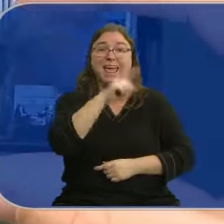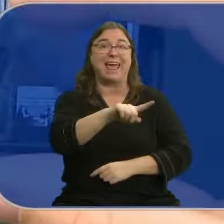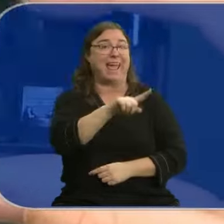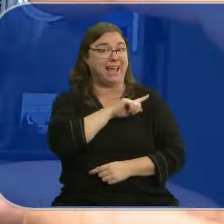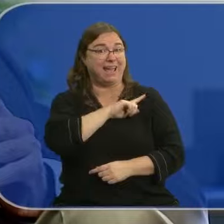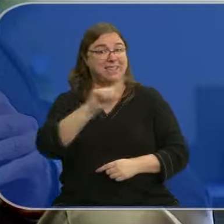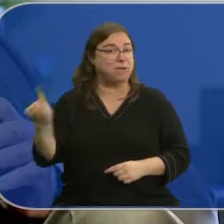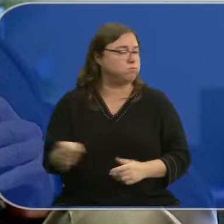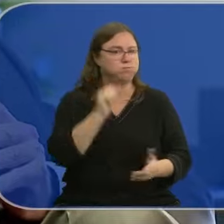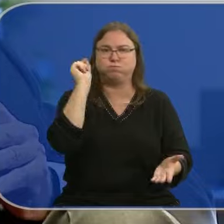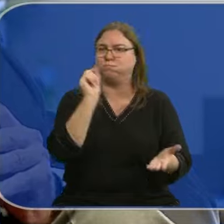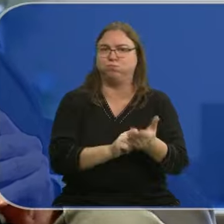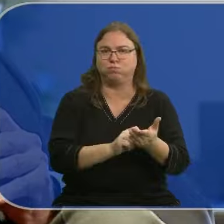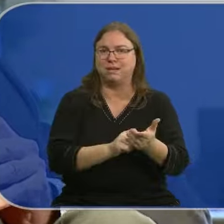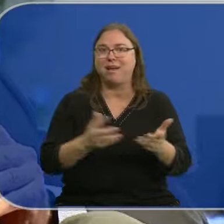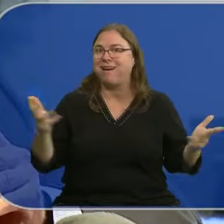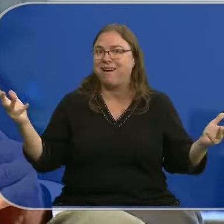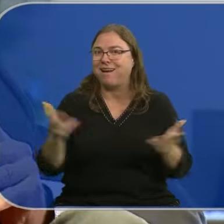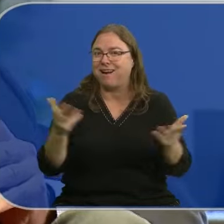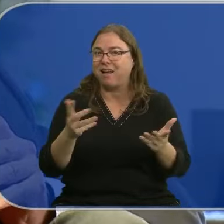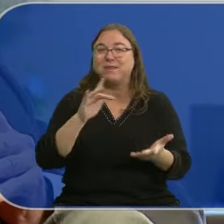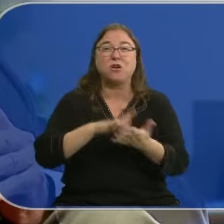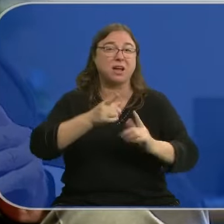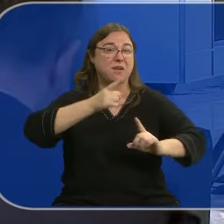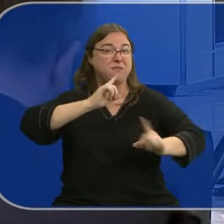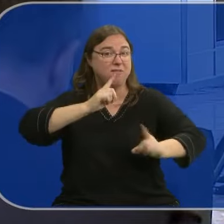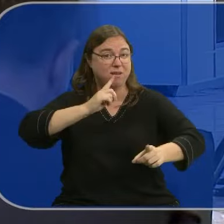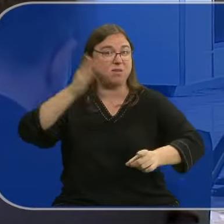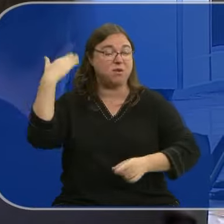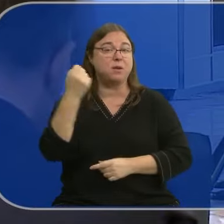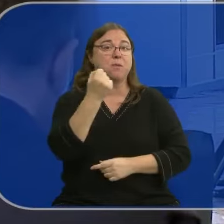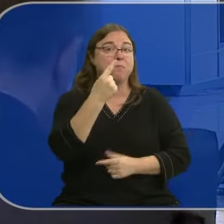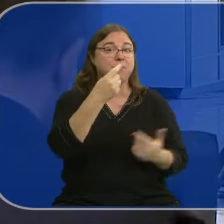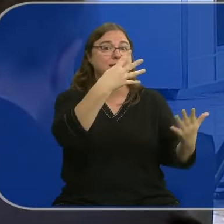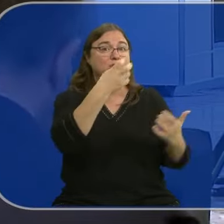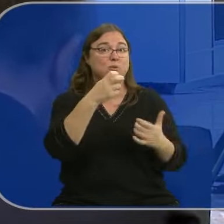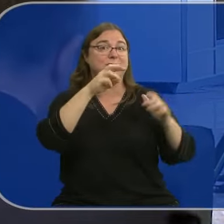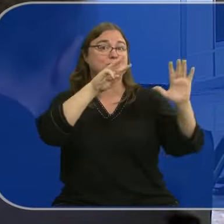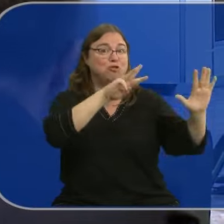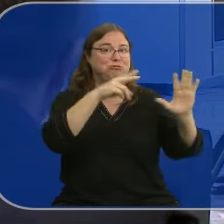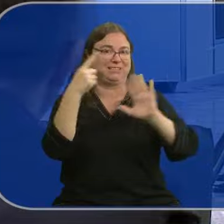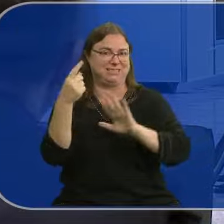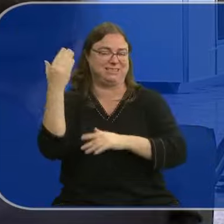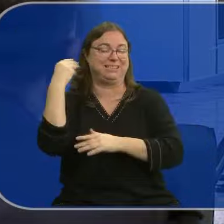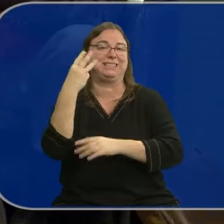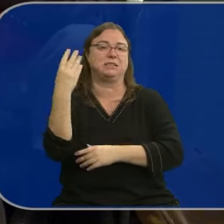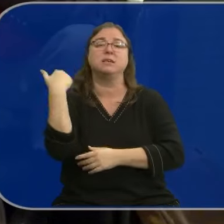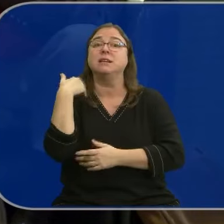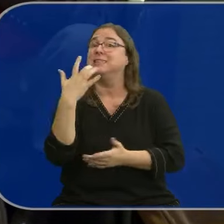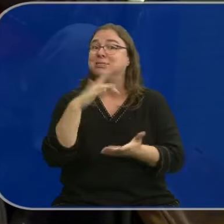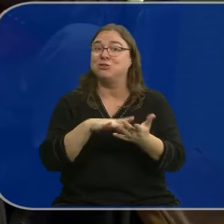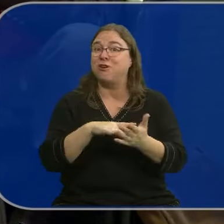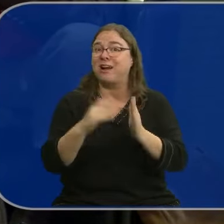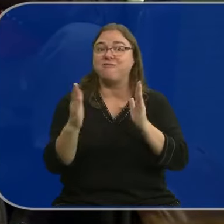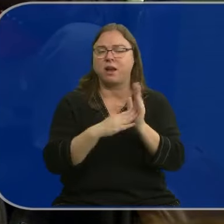fue la decisión inmediata que tomó en las graves inundaciones de Bilbao de 1983. Una catástrofe como la de Valencia exige rapidez